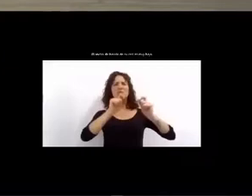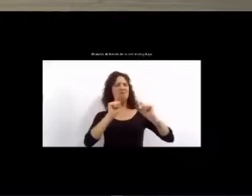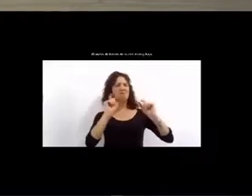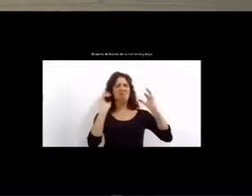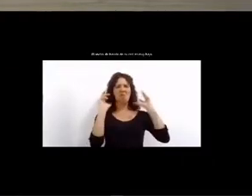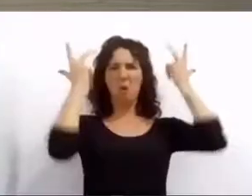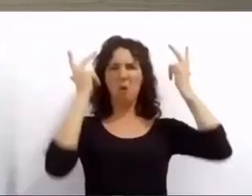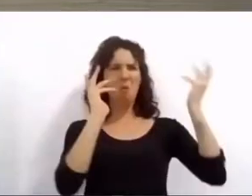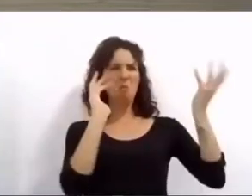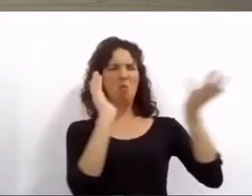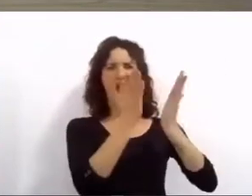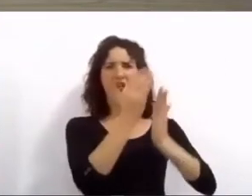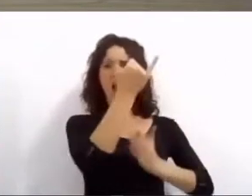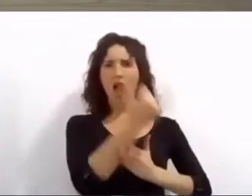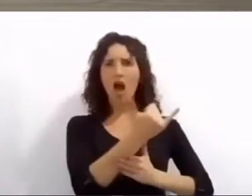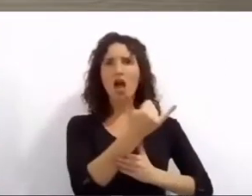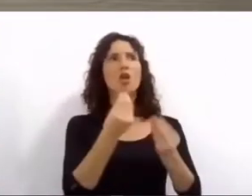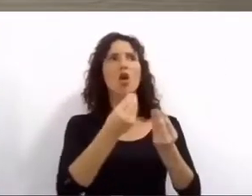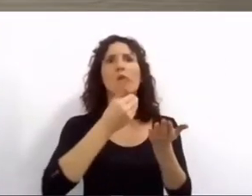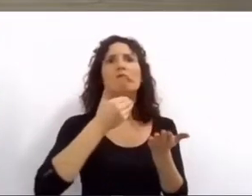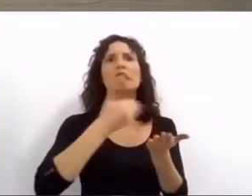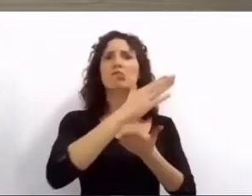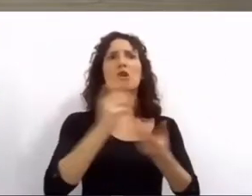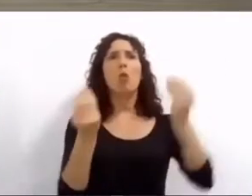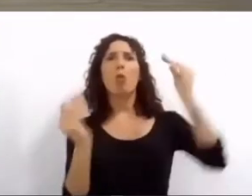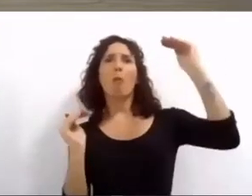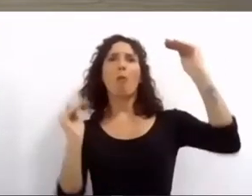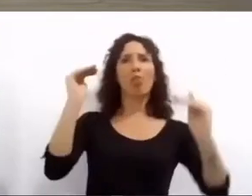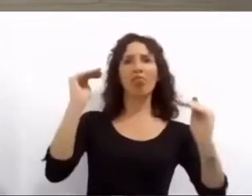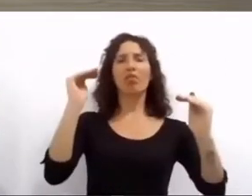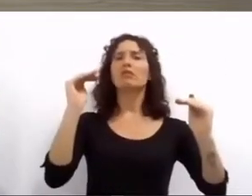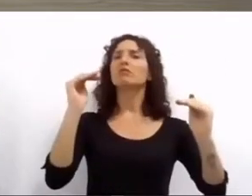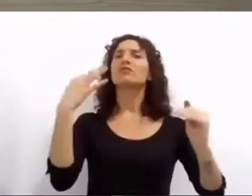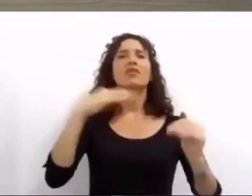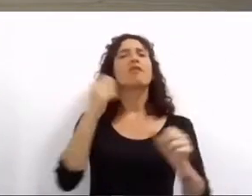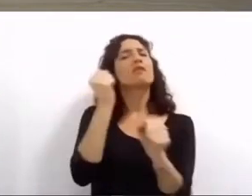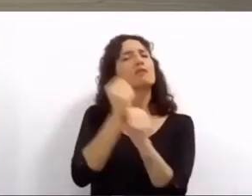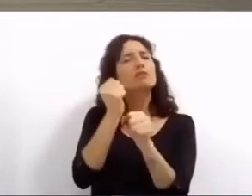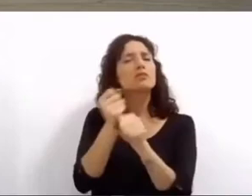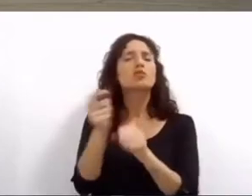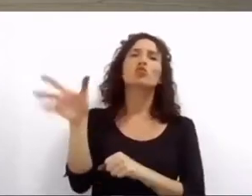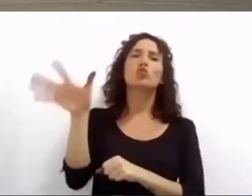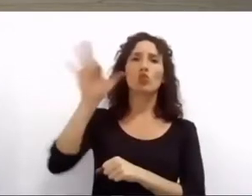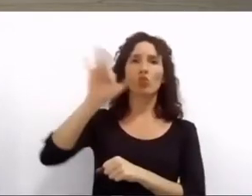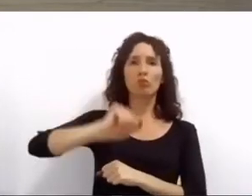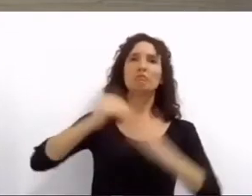vínculos en cada barrio, y eso es el ejemplo que ustedes nos marcan.